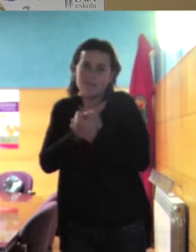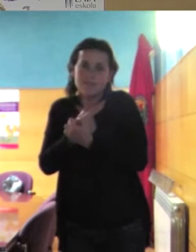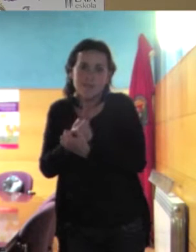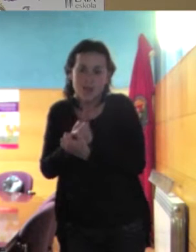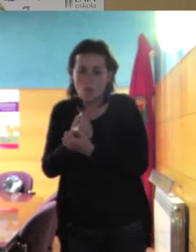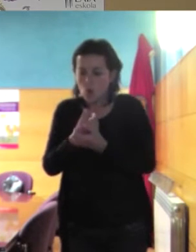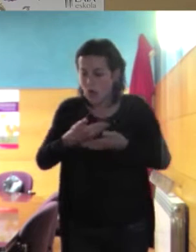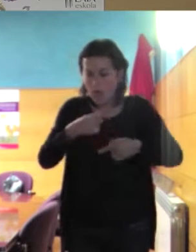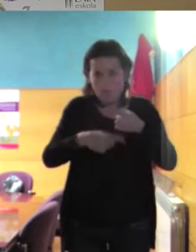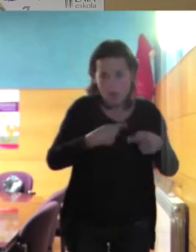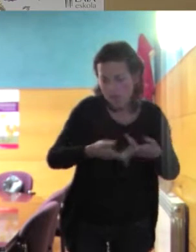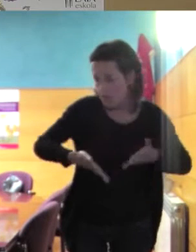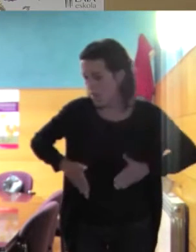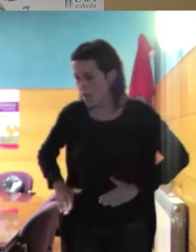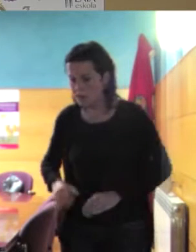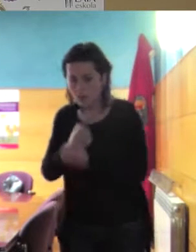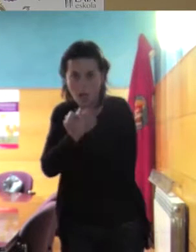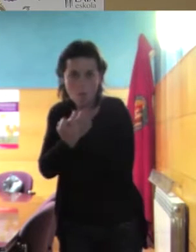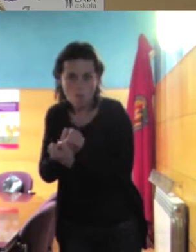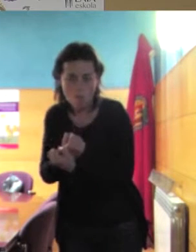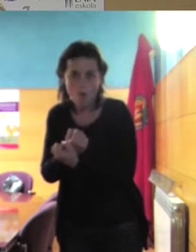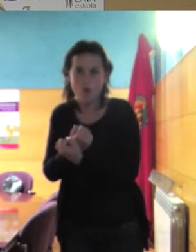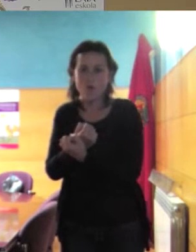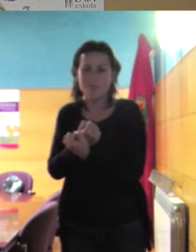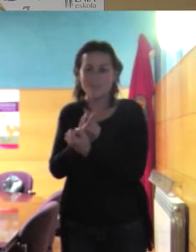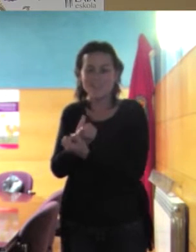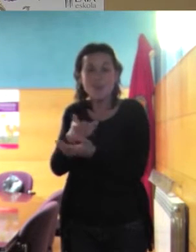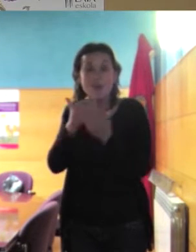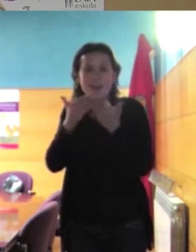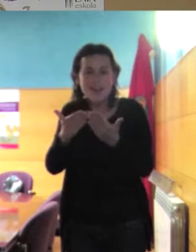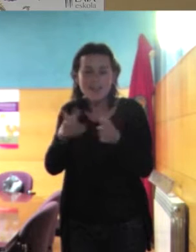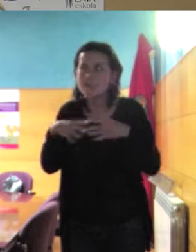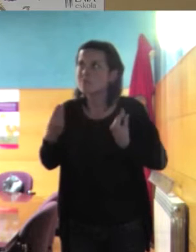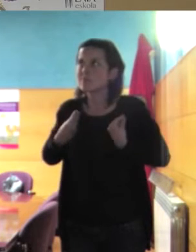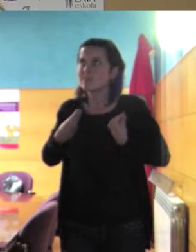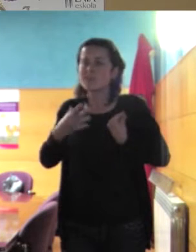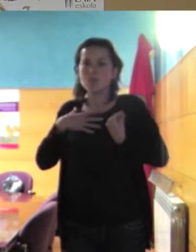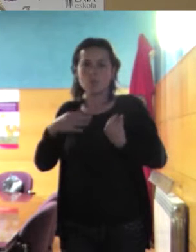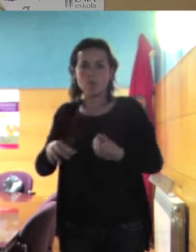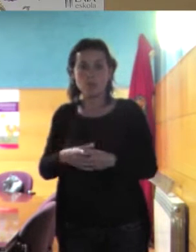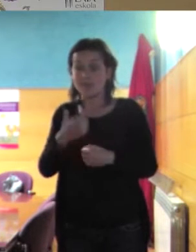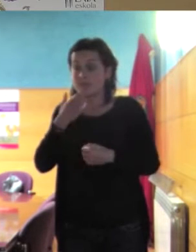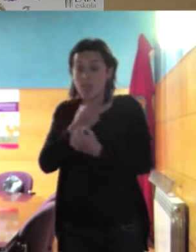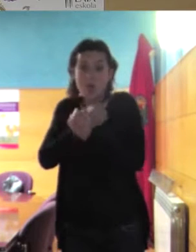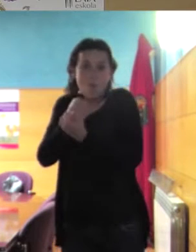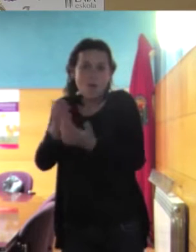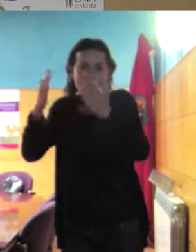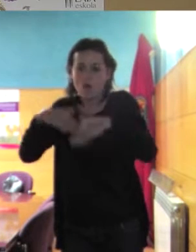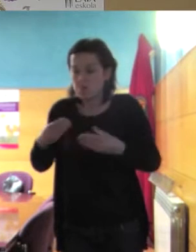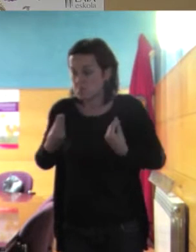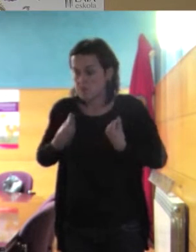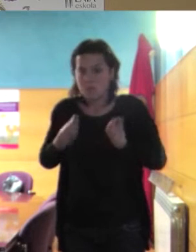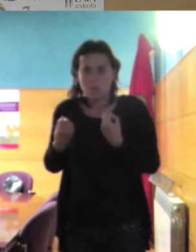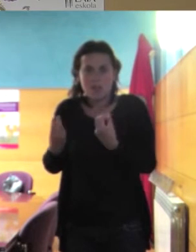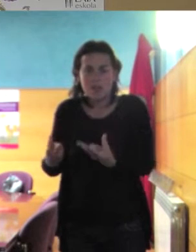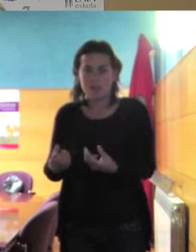hijos a la familia es aquello que da sentido a nuestras vidas y si no tenemos eso nuestras vidas tienen poco